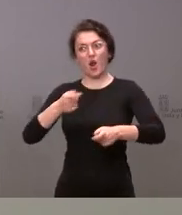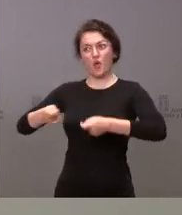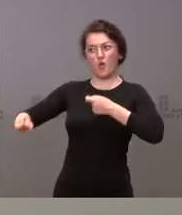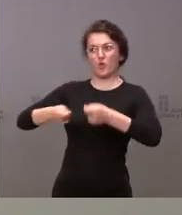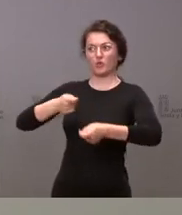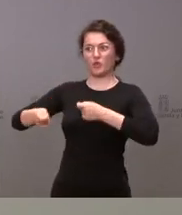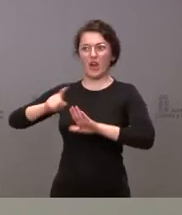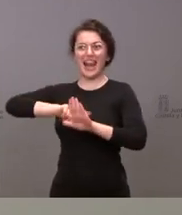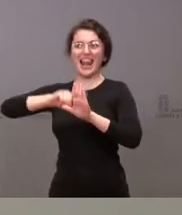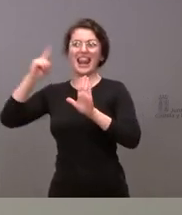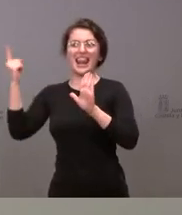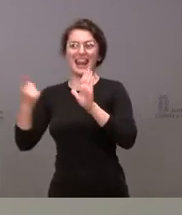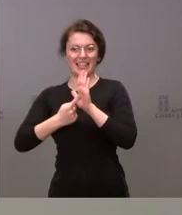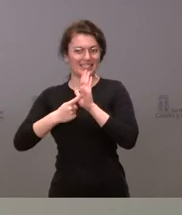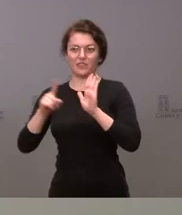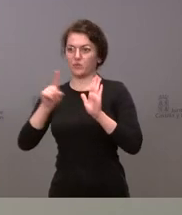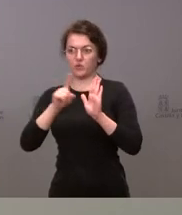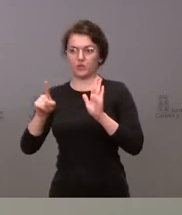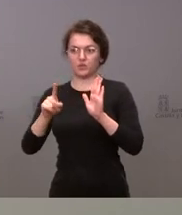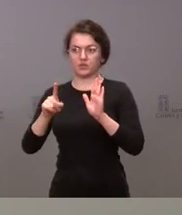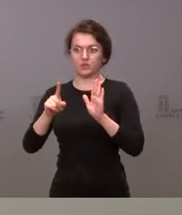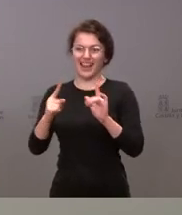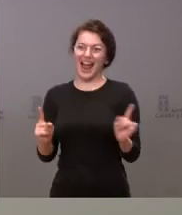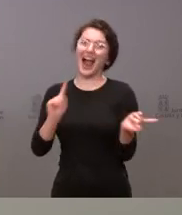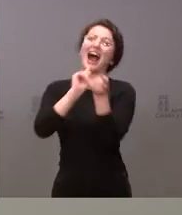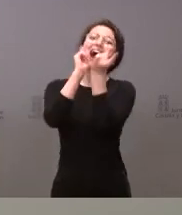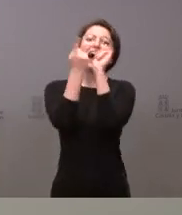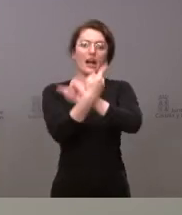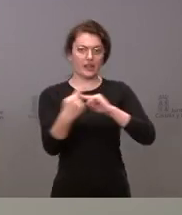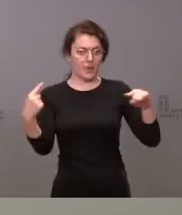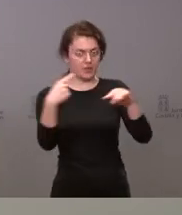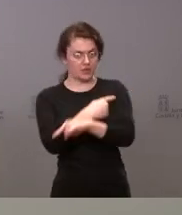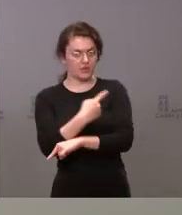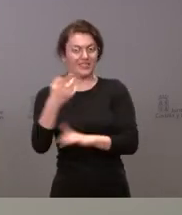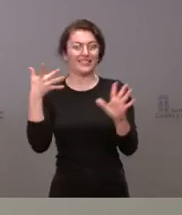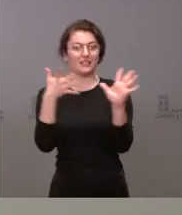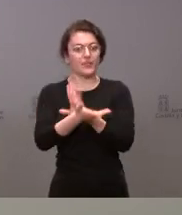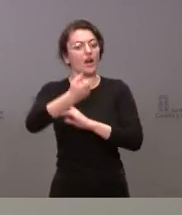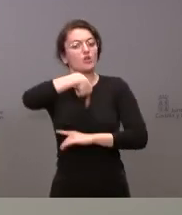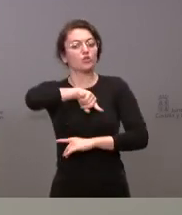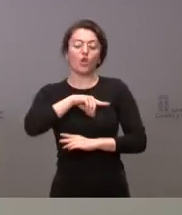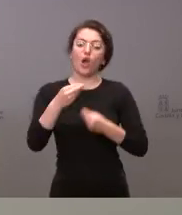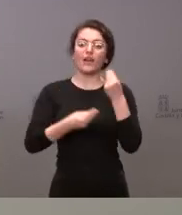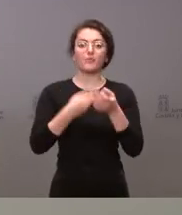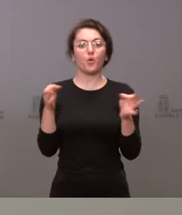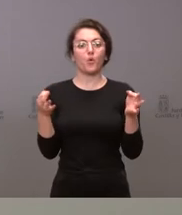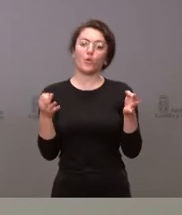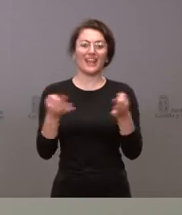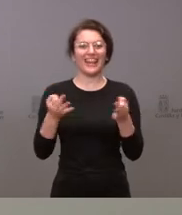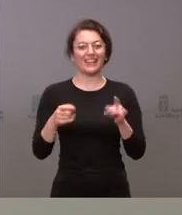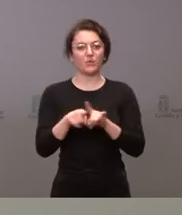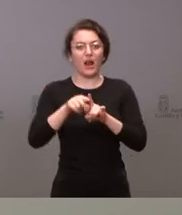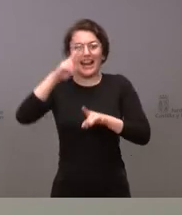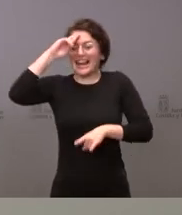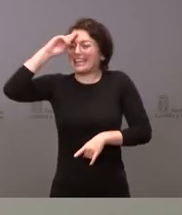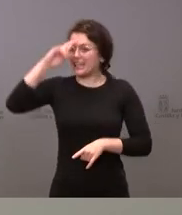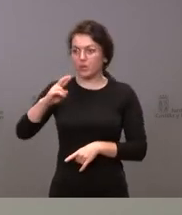democracia es el Legislativo el que controla el Ejecutivo y nosotros por tanto lo que estamos haciendo es actuar desde el respeto a la decisión que